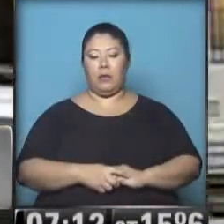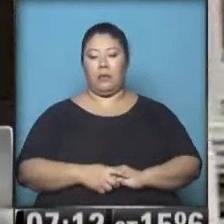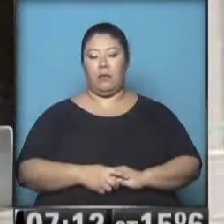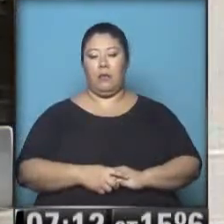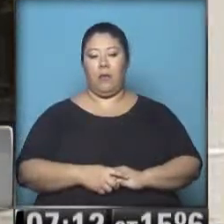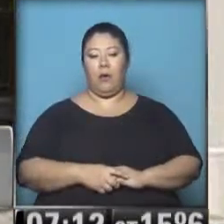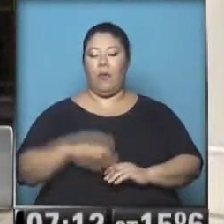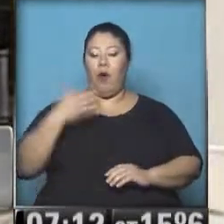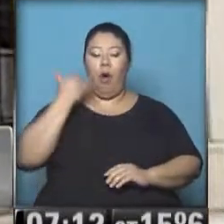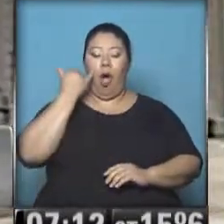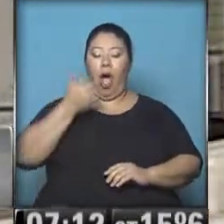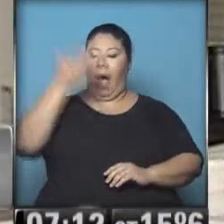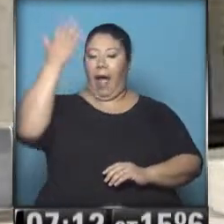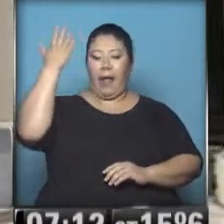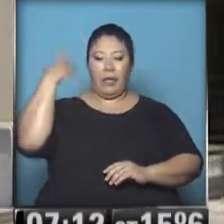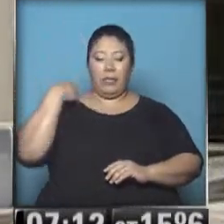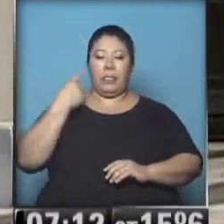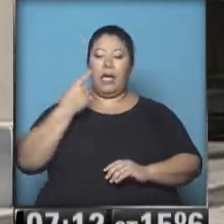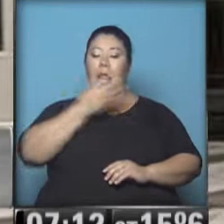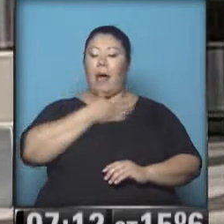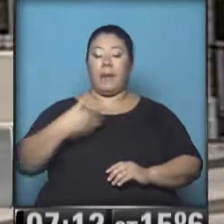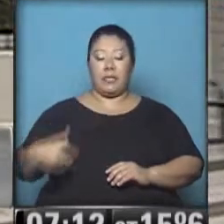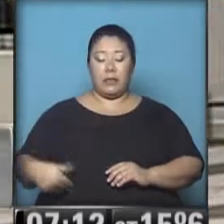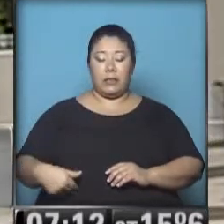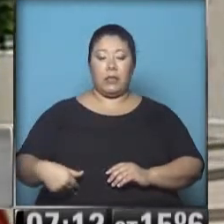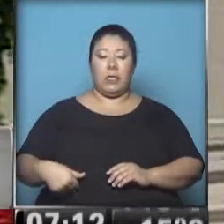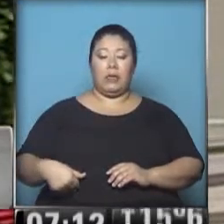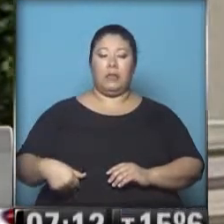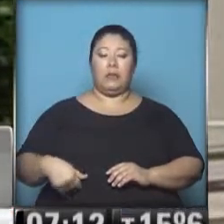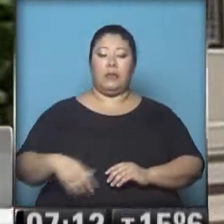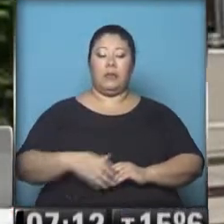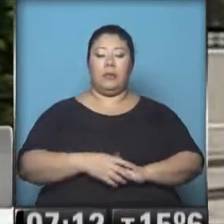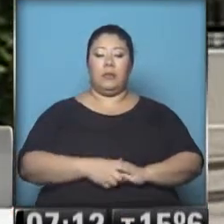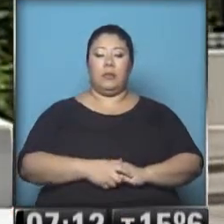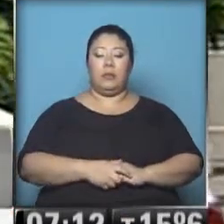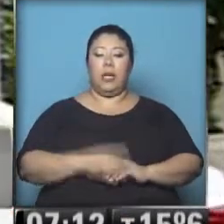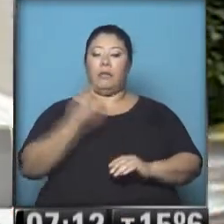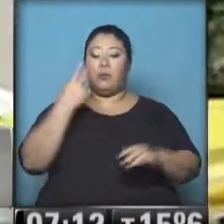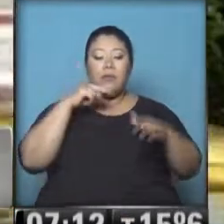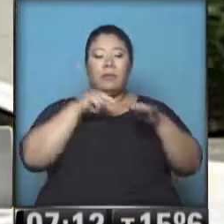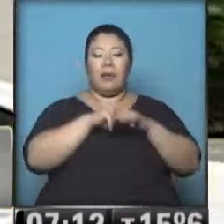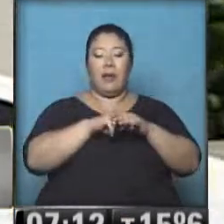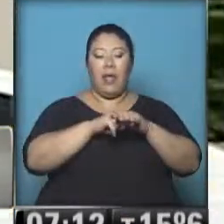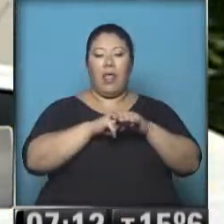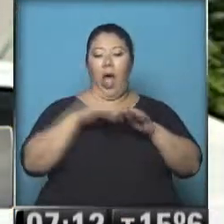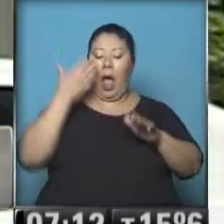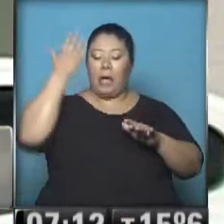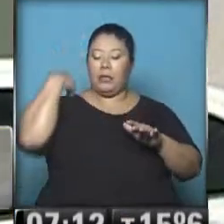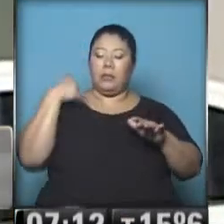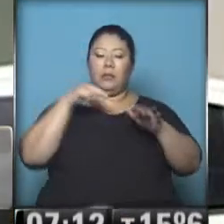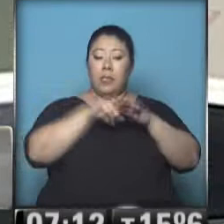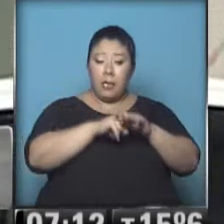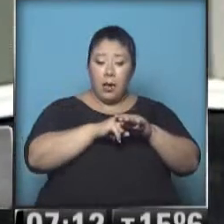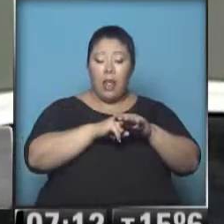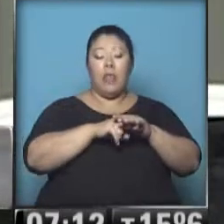operativos que se ha realizado con la presidenta de la República en la parte externa de las clínicas o de este mismo sanatorio. Y en